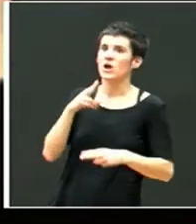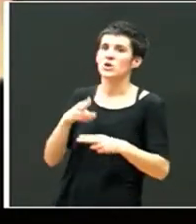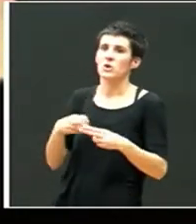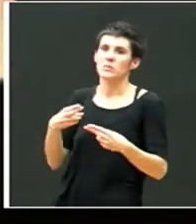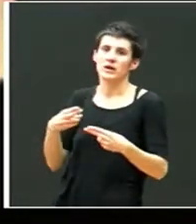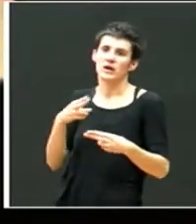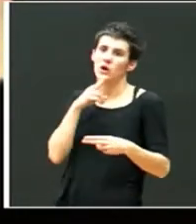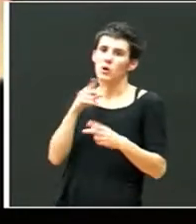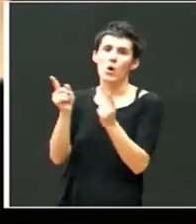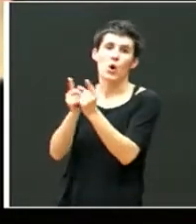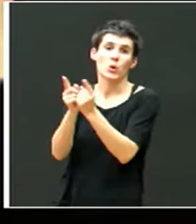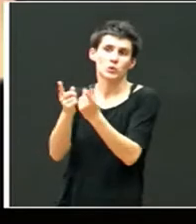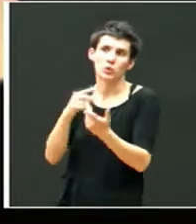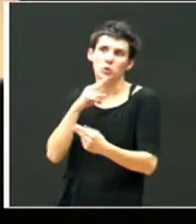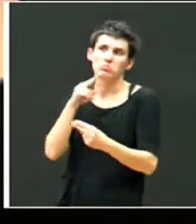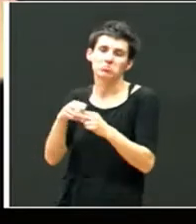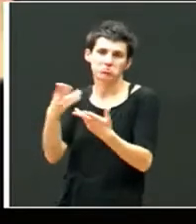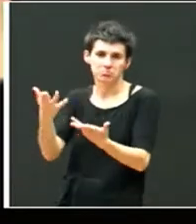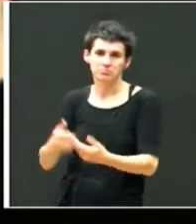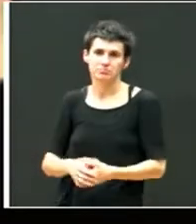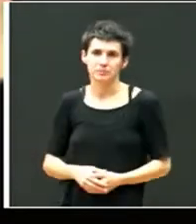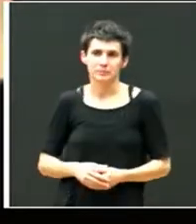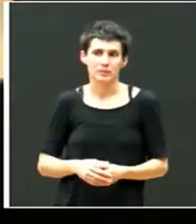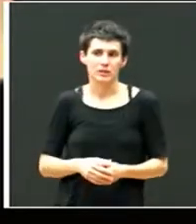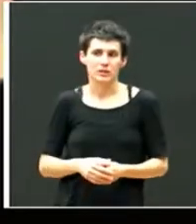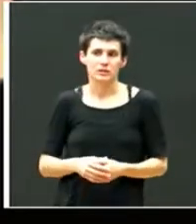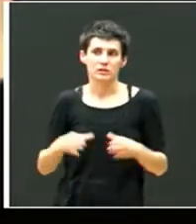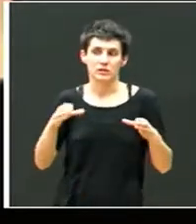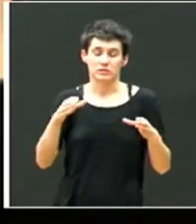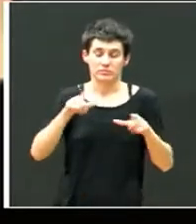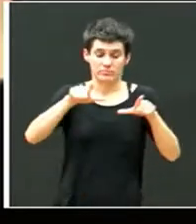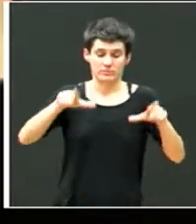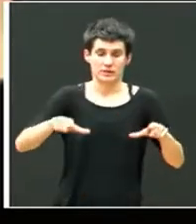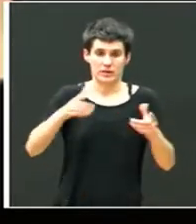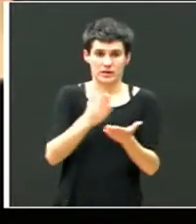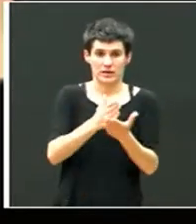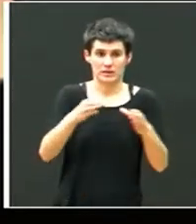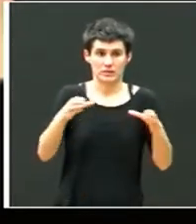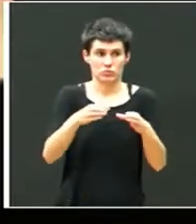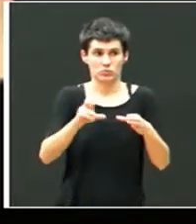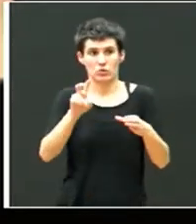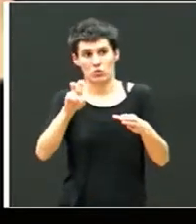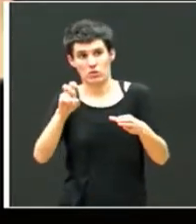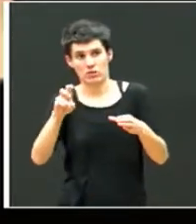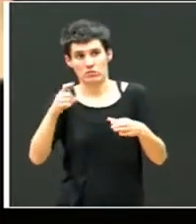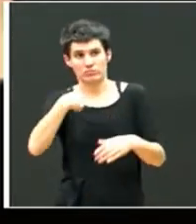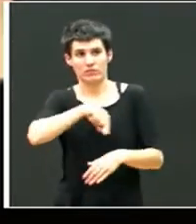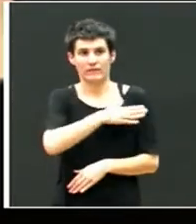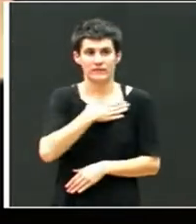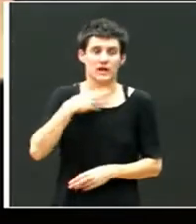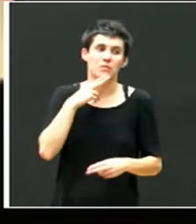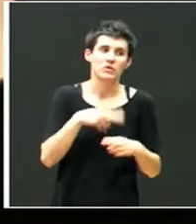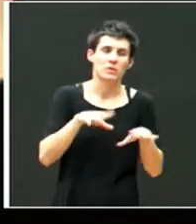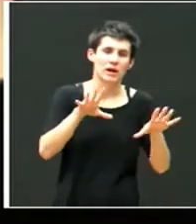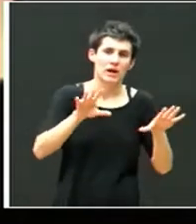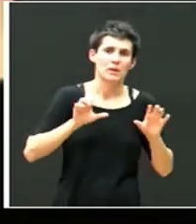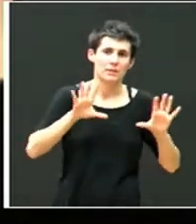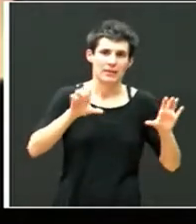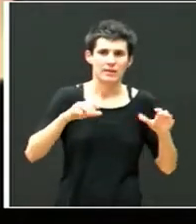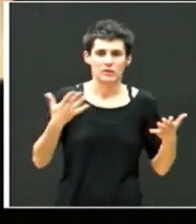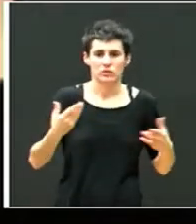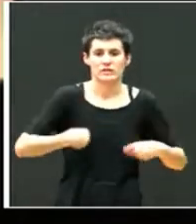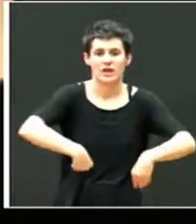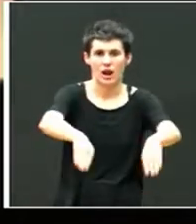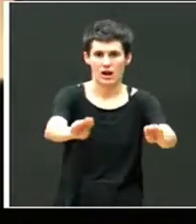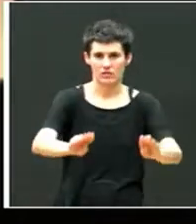día de clase fue muy revelador. Era un grupo nuevo, queríamos aprender los nombres y entonces nos sentábamos en la alfombra, que es